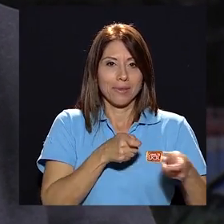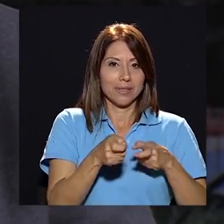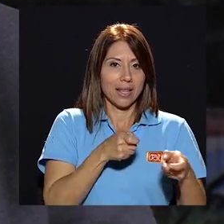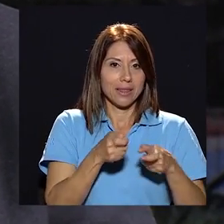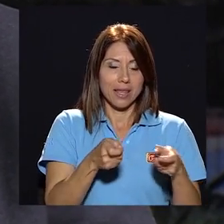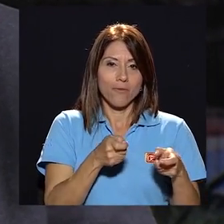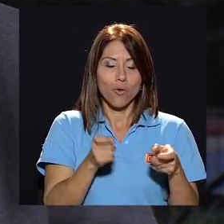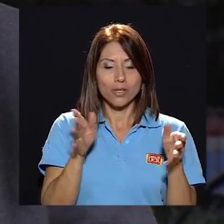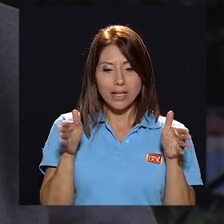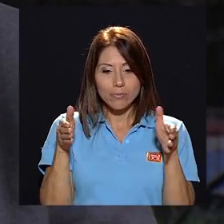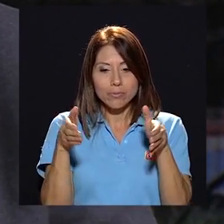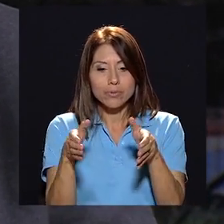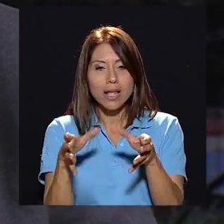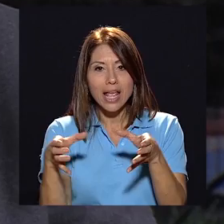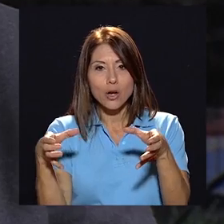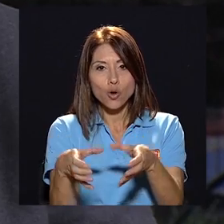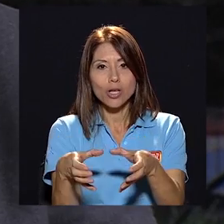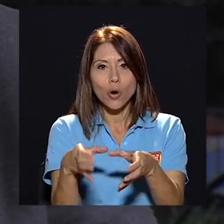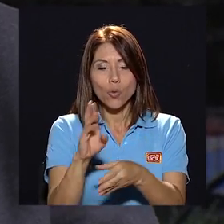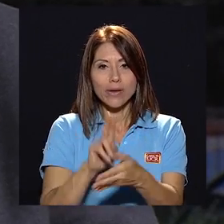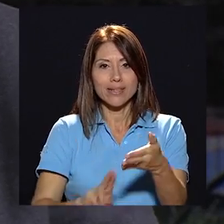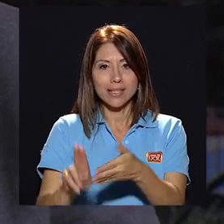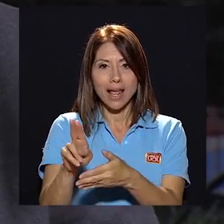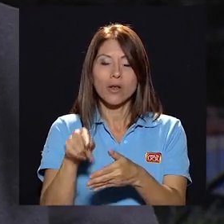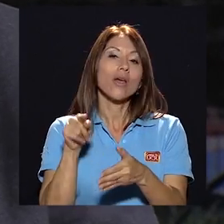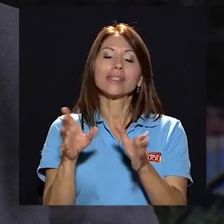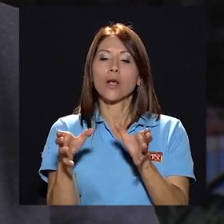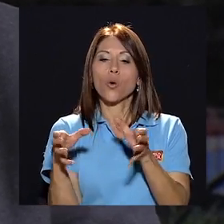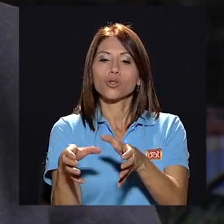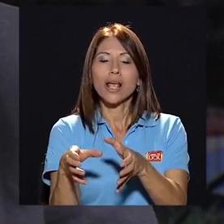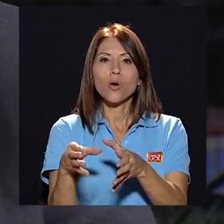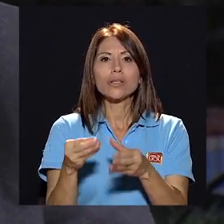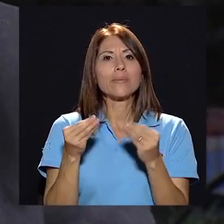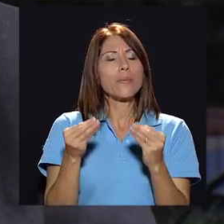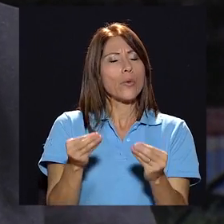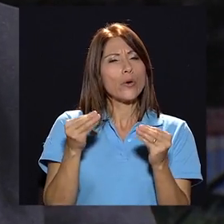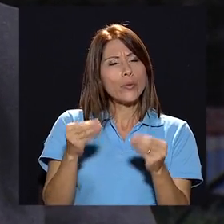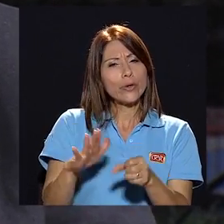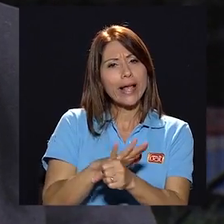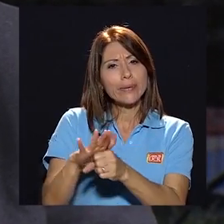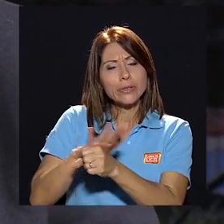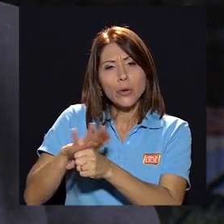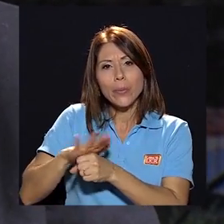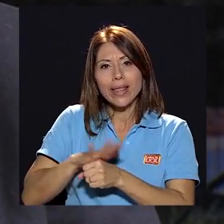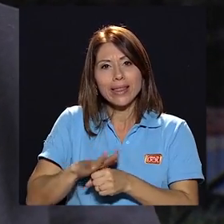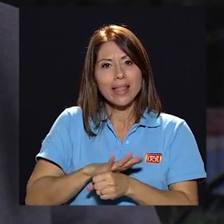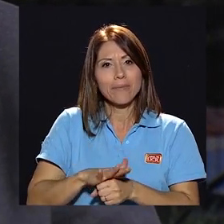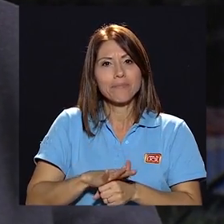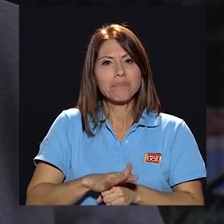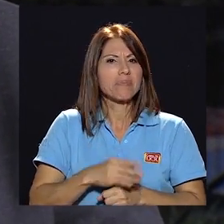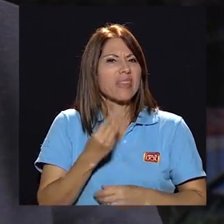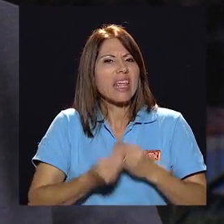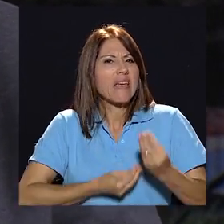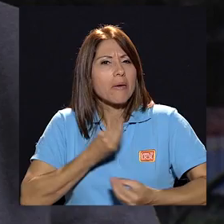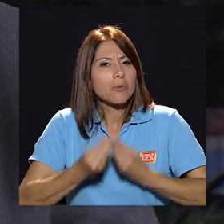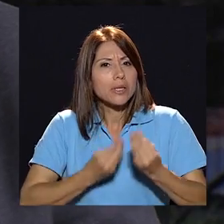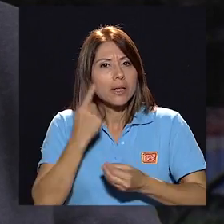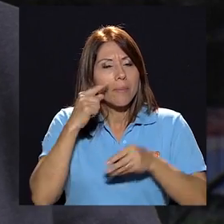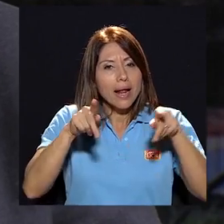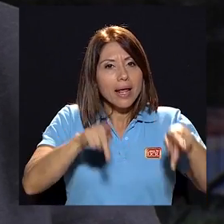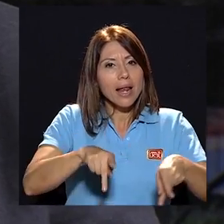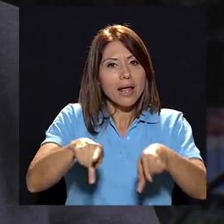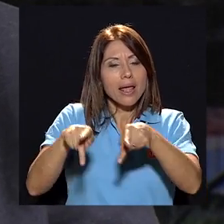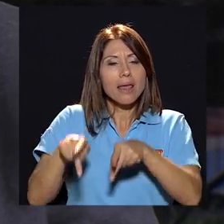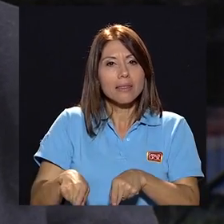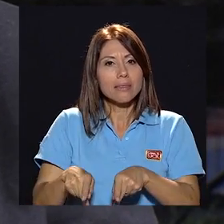envueltos en el quehacer diario del Consejo Universitario. Ese consejo es muy absorbente, definitivamente. ¿Qué vamos a hacer para